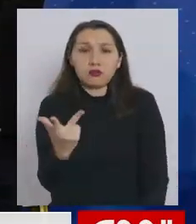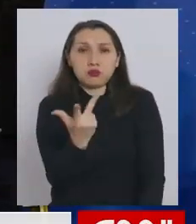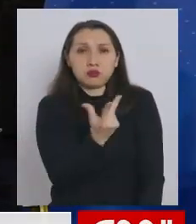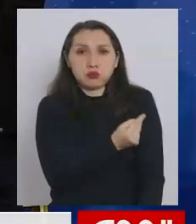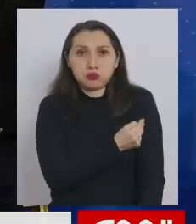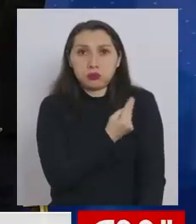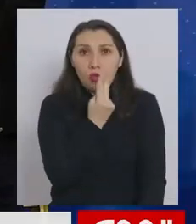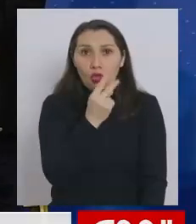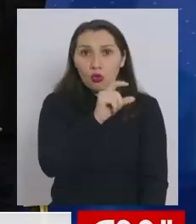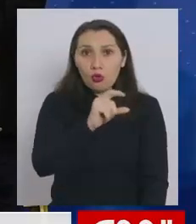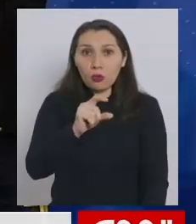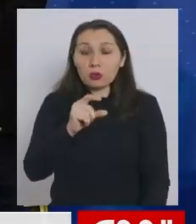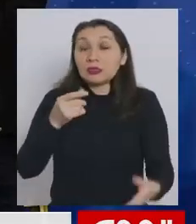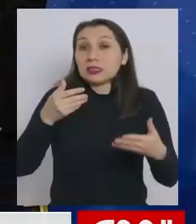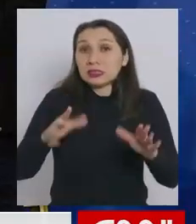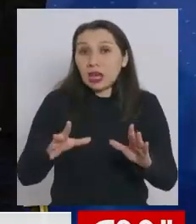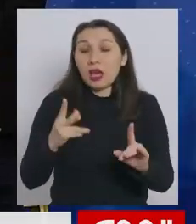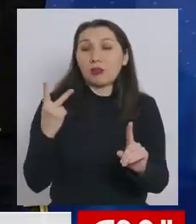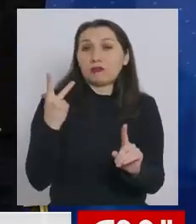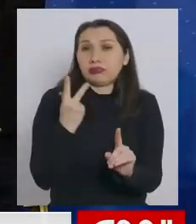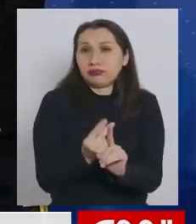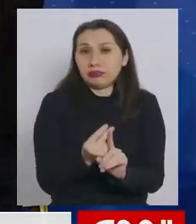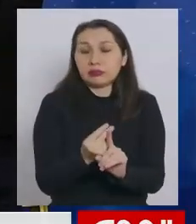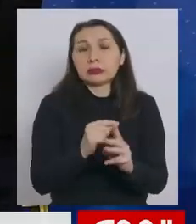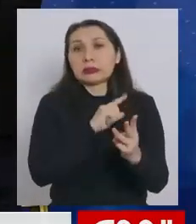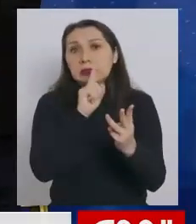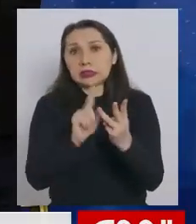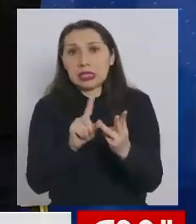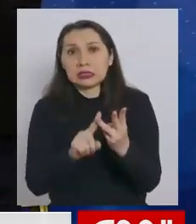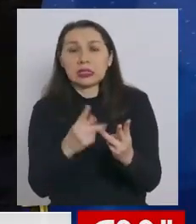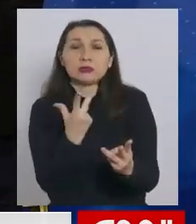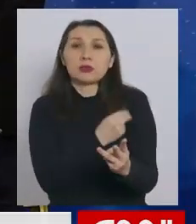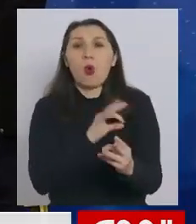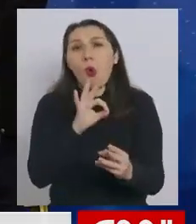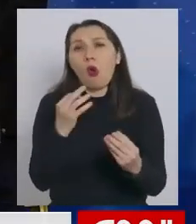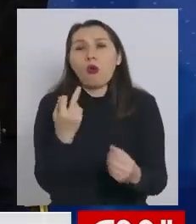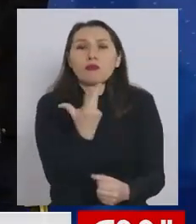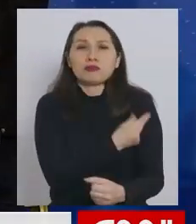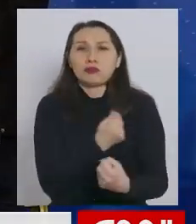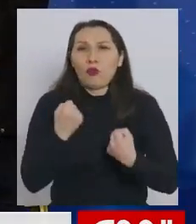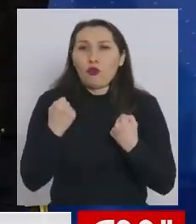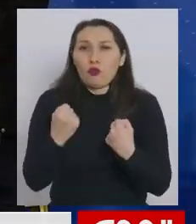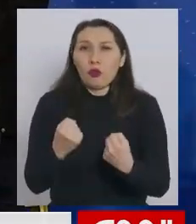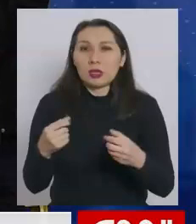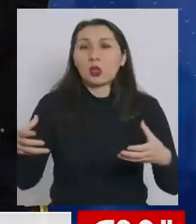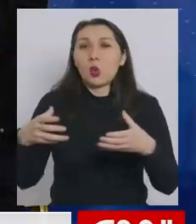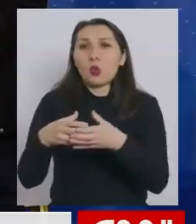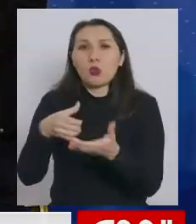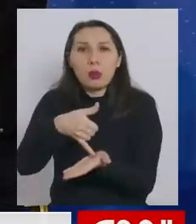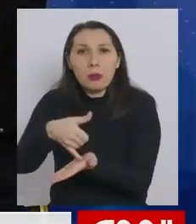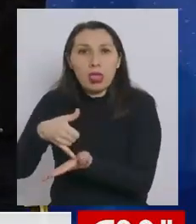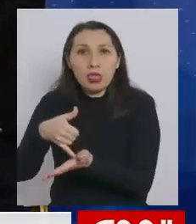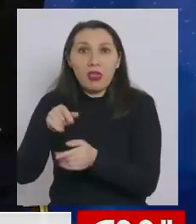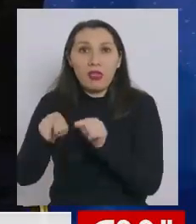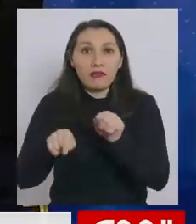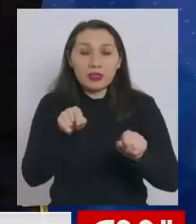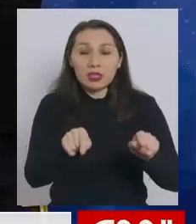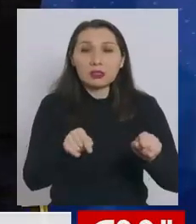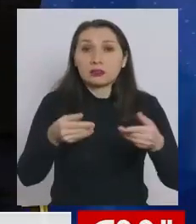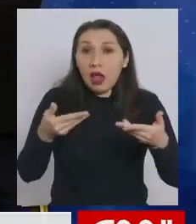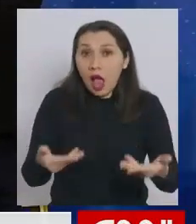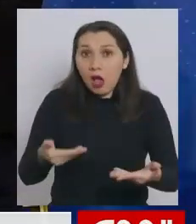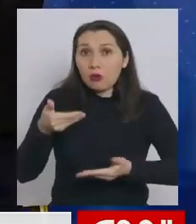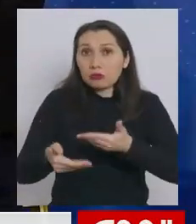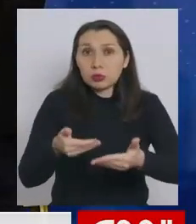con dos dosis. Ya estamos vacunando con una tercera dosis o una dosis de refuerzo a los grupos más vulnerables. Estamos en